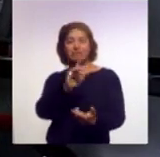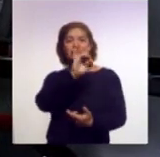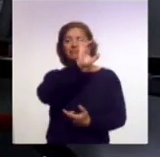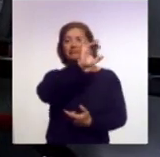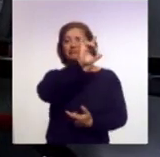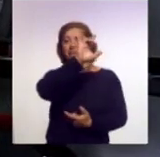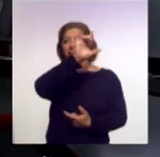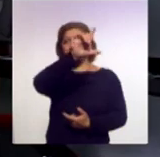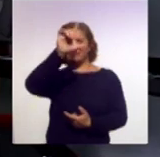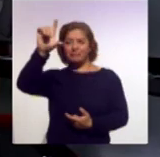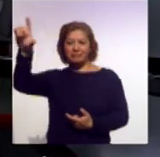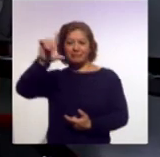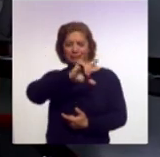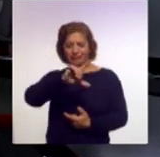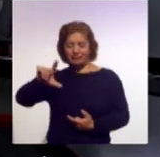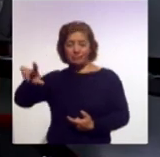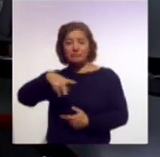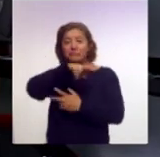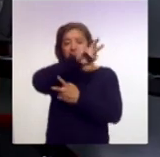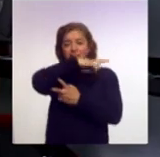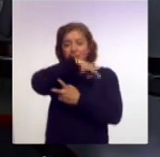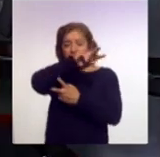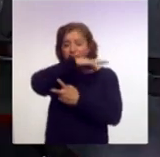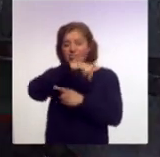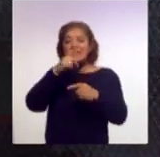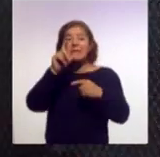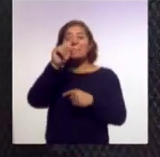trae serpientes de 25 especies,